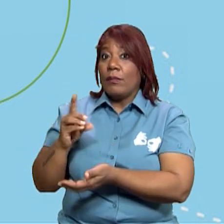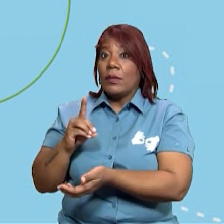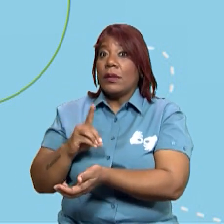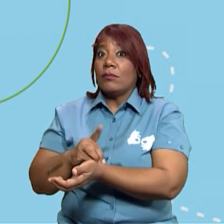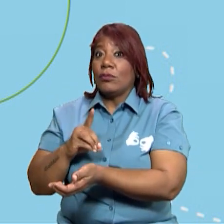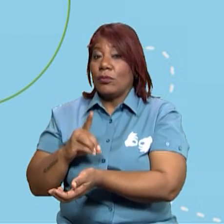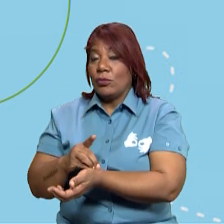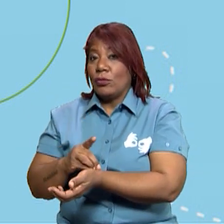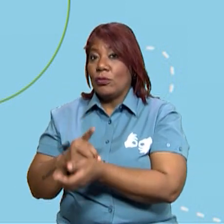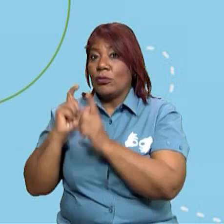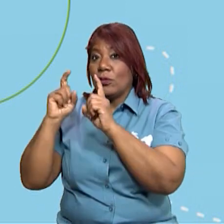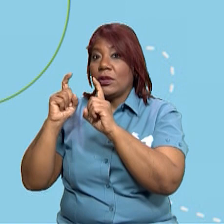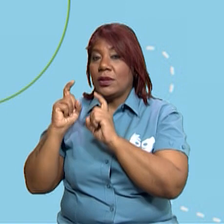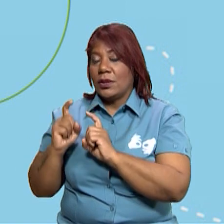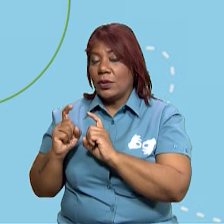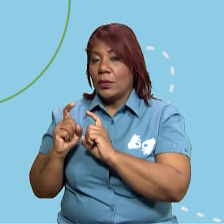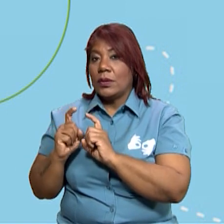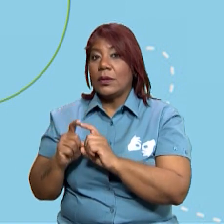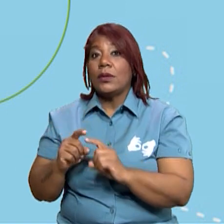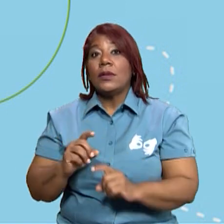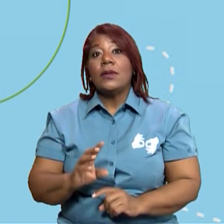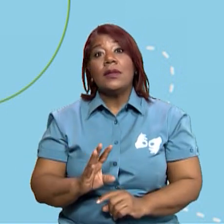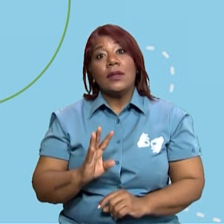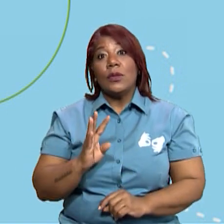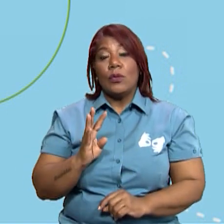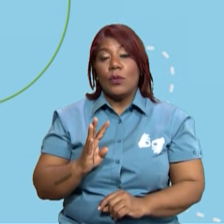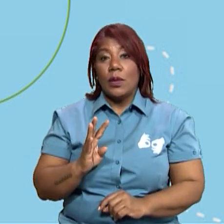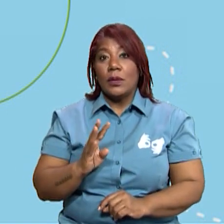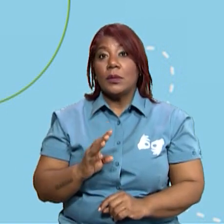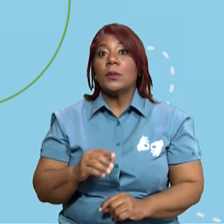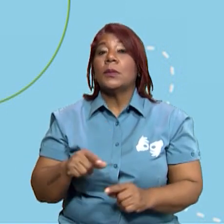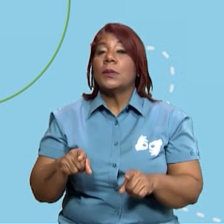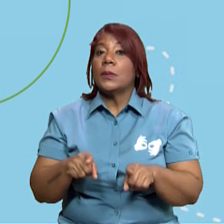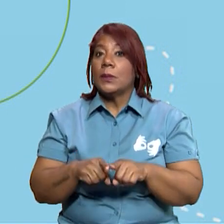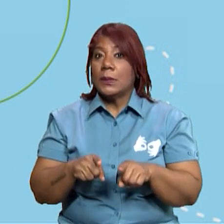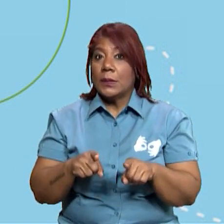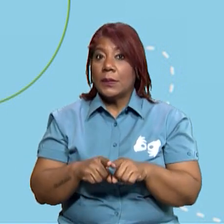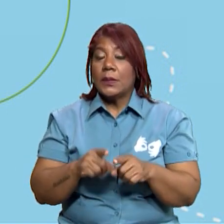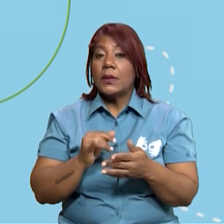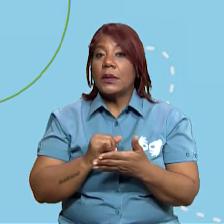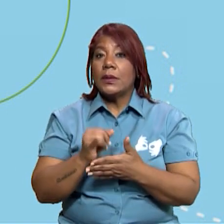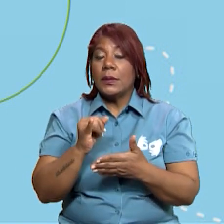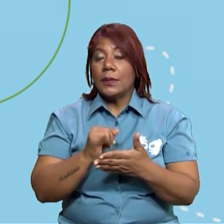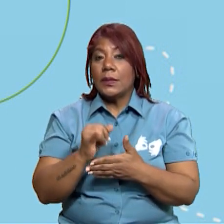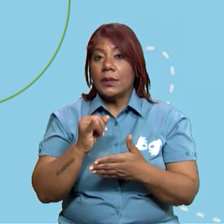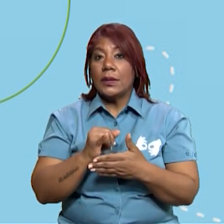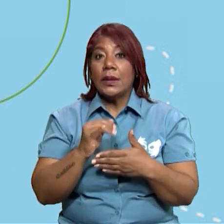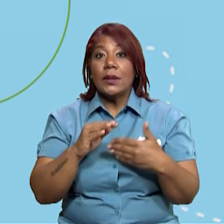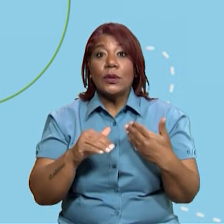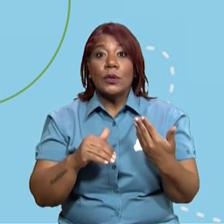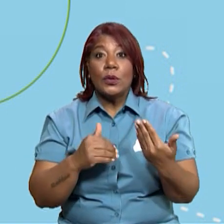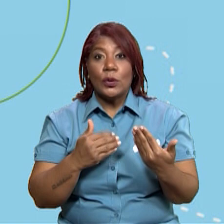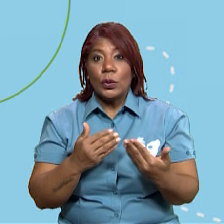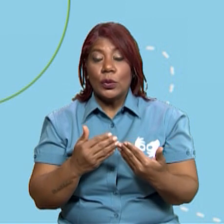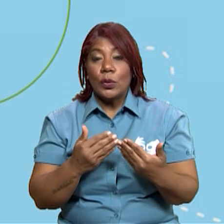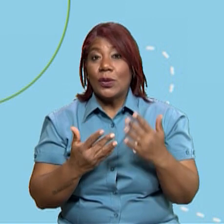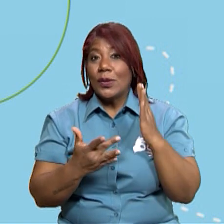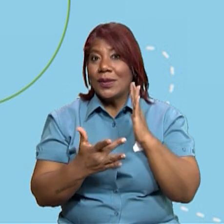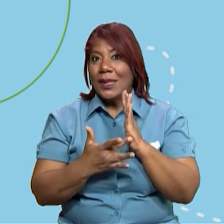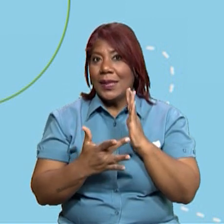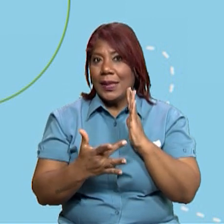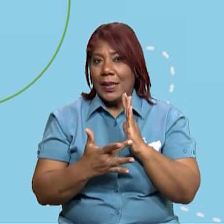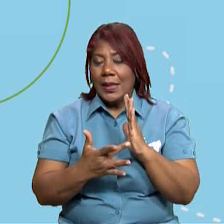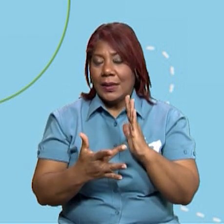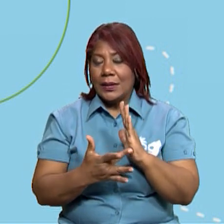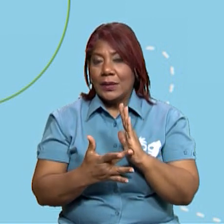mejorar, por ejemplo, un sistema de riego o cómo mejorar para que tenga una mejor